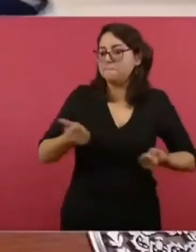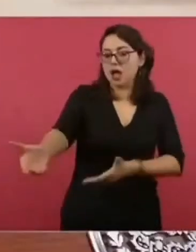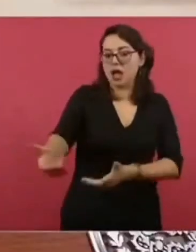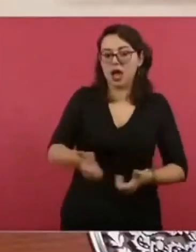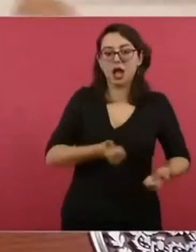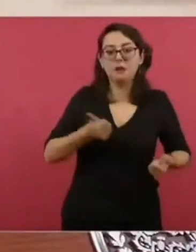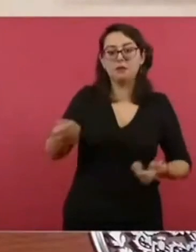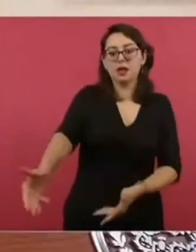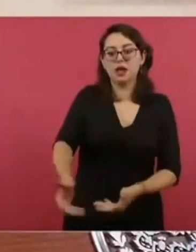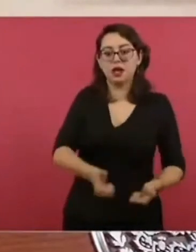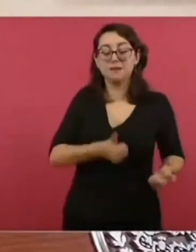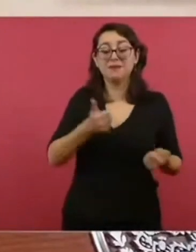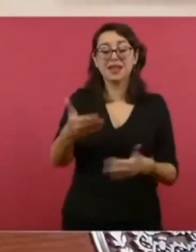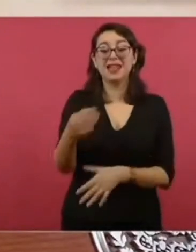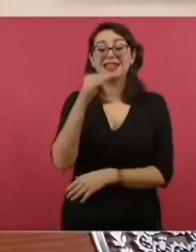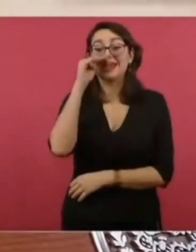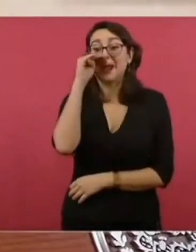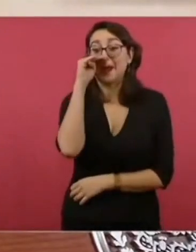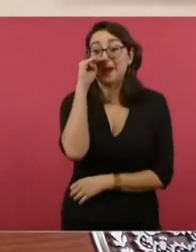recibe.